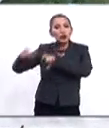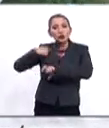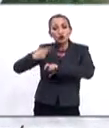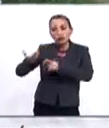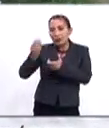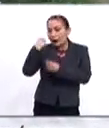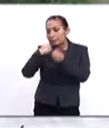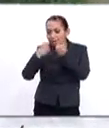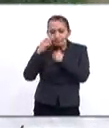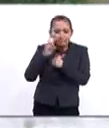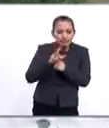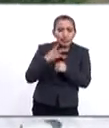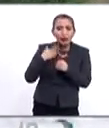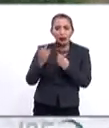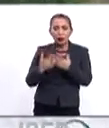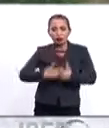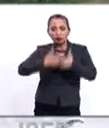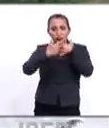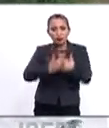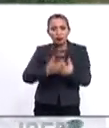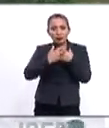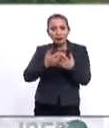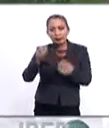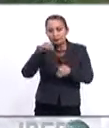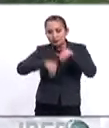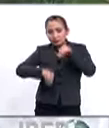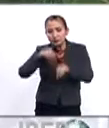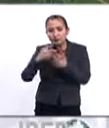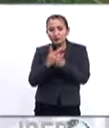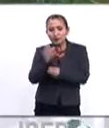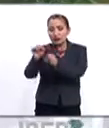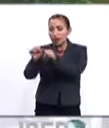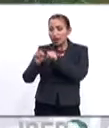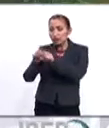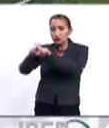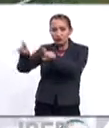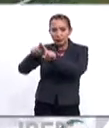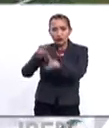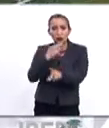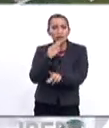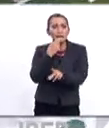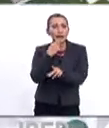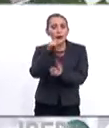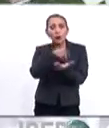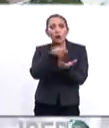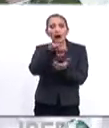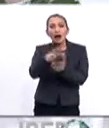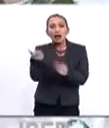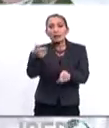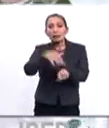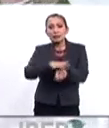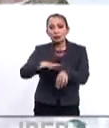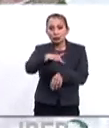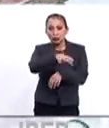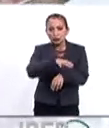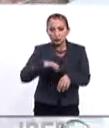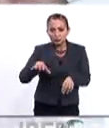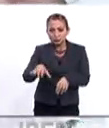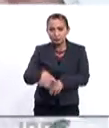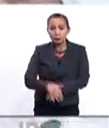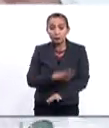gastronómicos, planta de industria alimentaria, aulas multiuso e instalaciones administrativas.